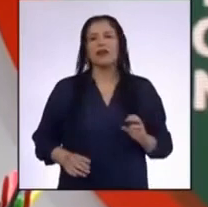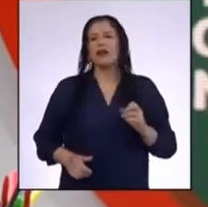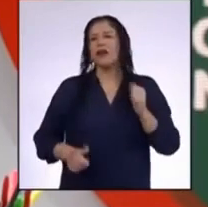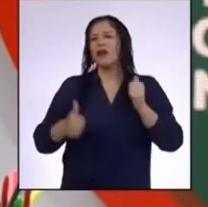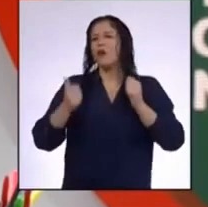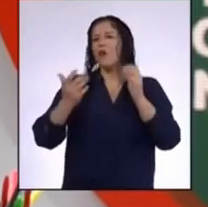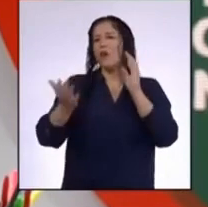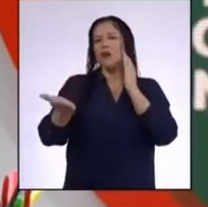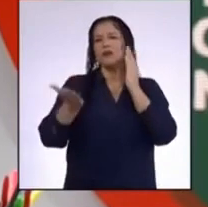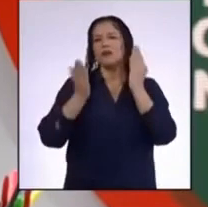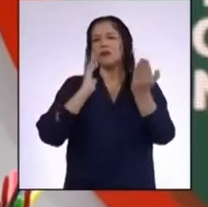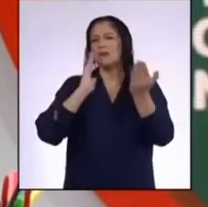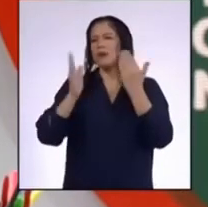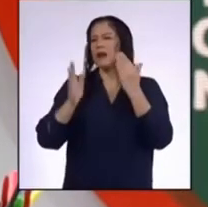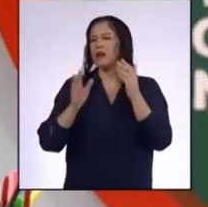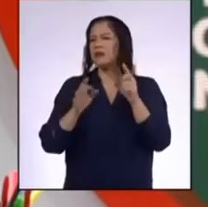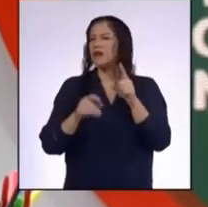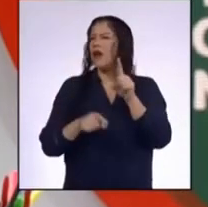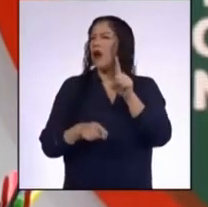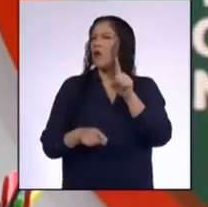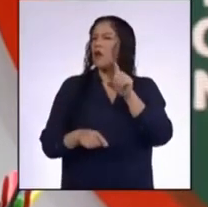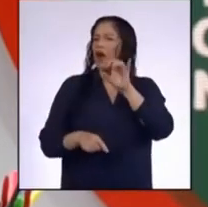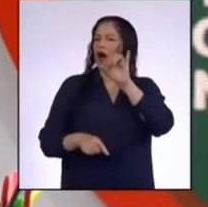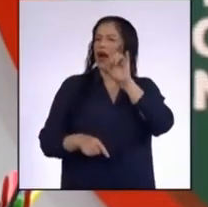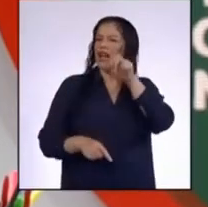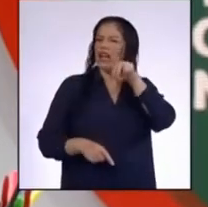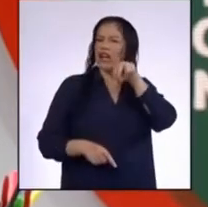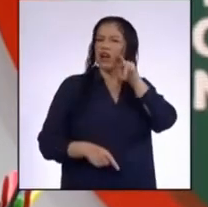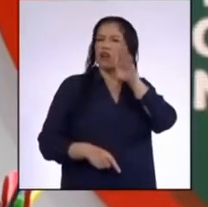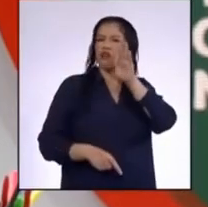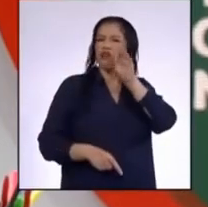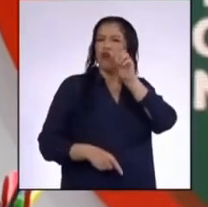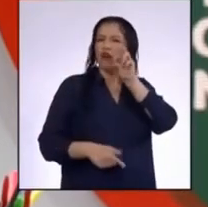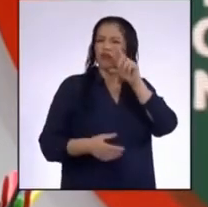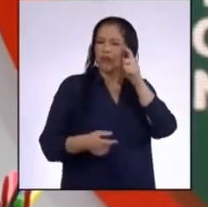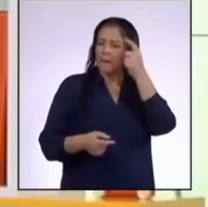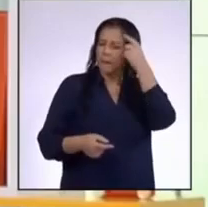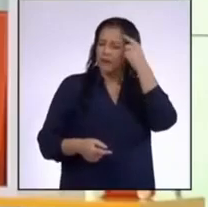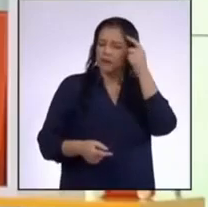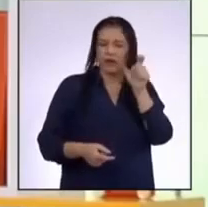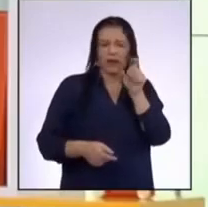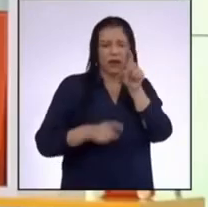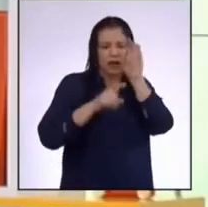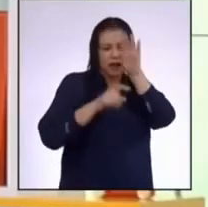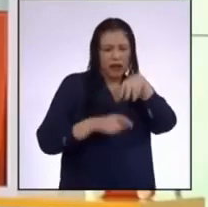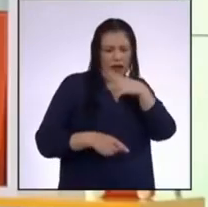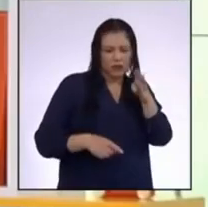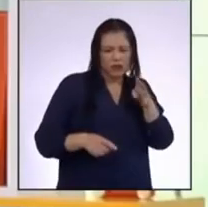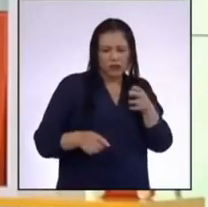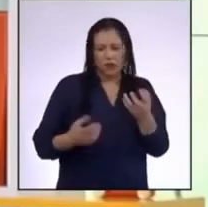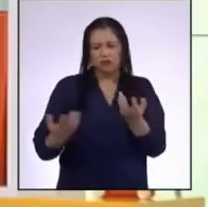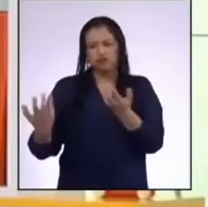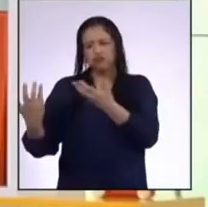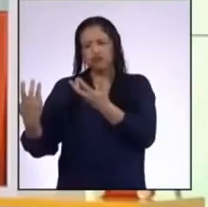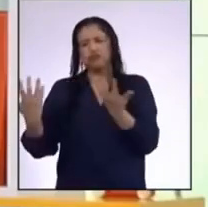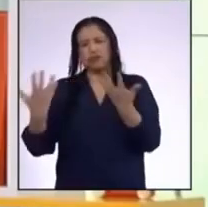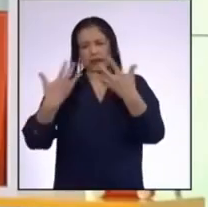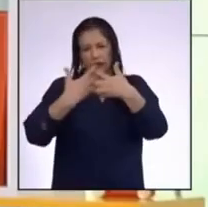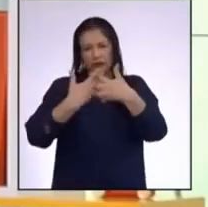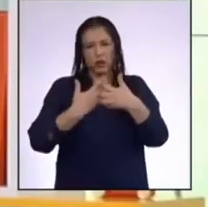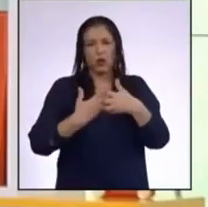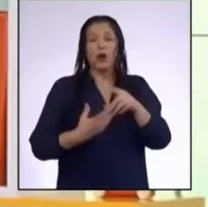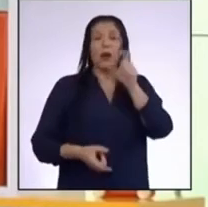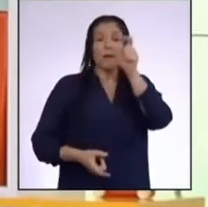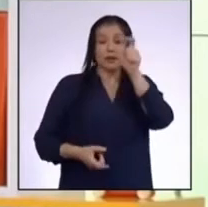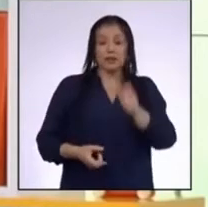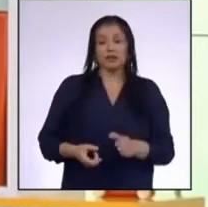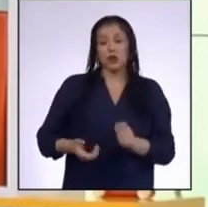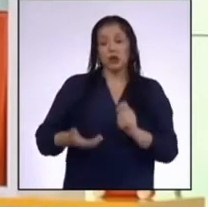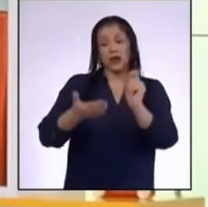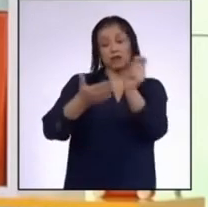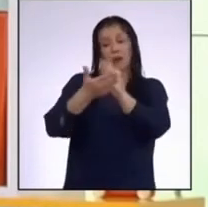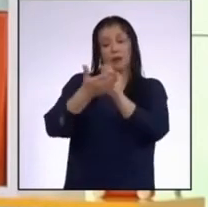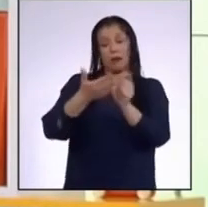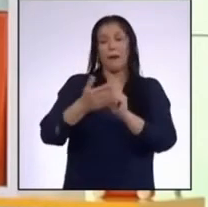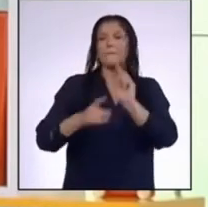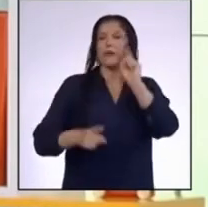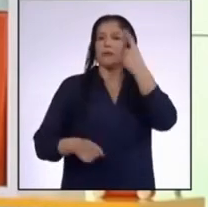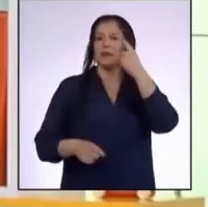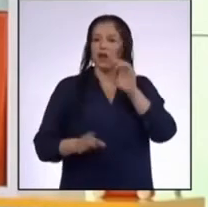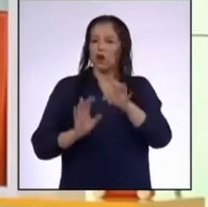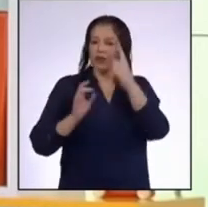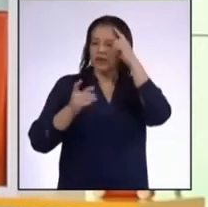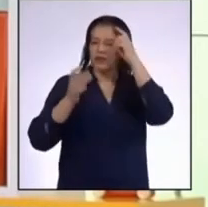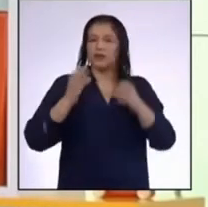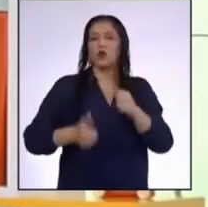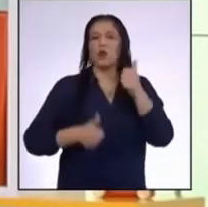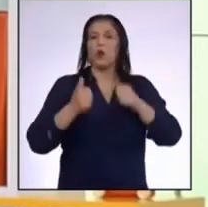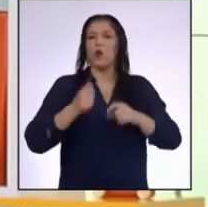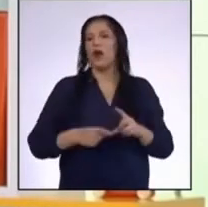se parece esto a una infografía? Siento que hay una relación entre ambos Cuando alguien escribe un texto, primero debe decidir qué estilo utilizar